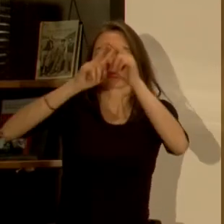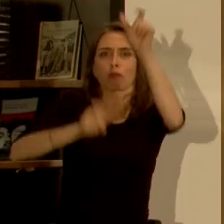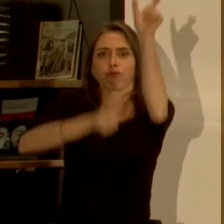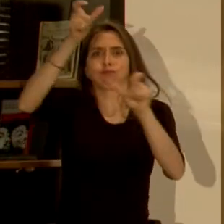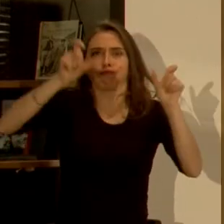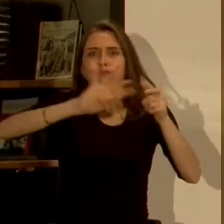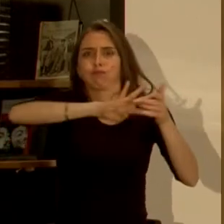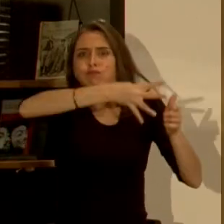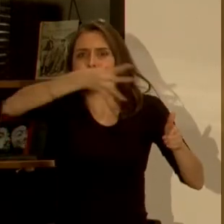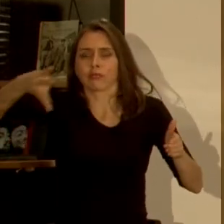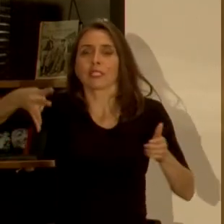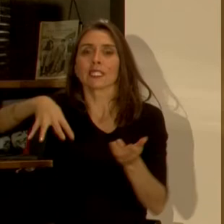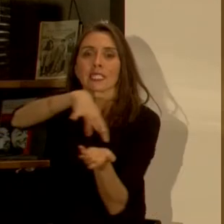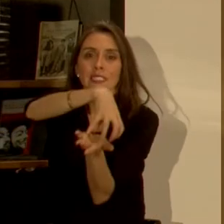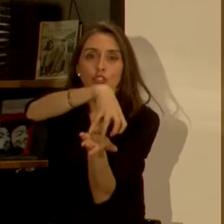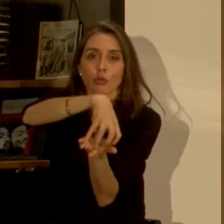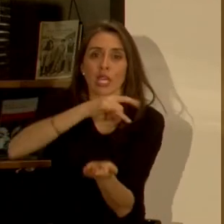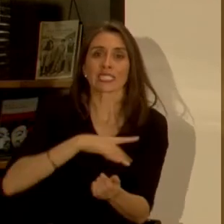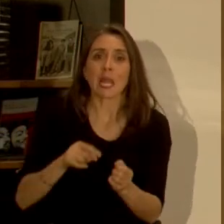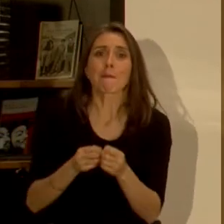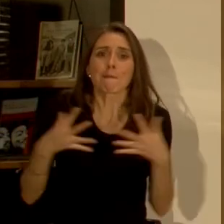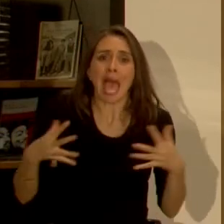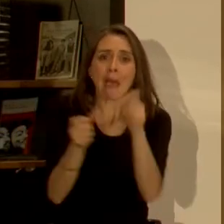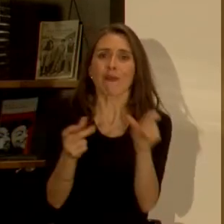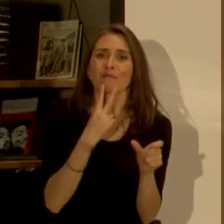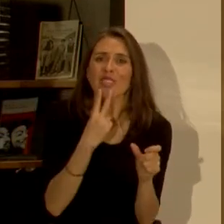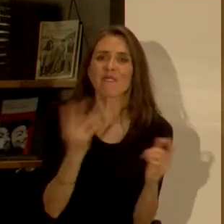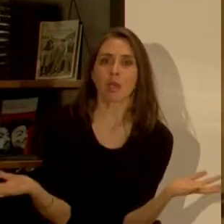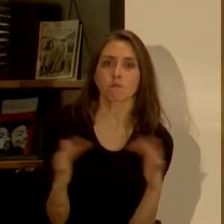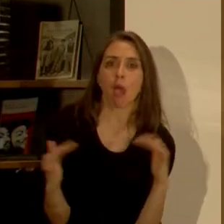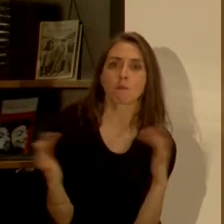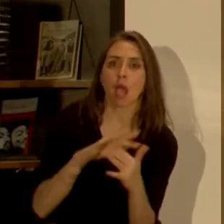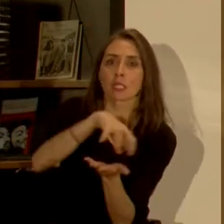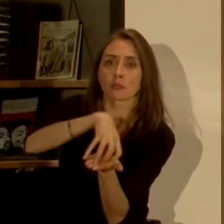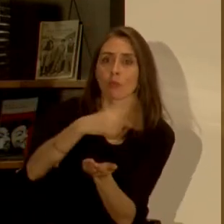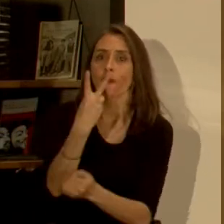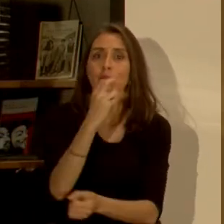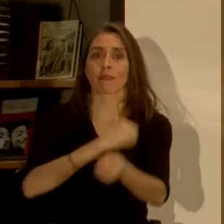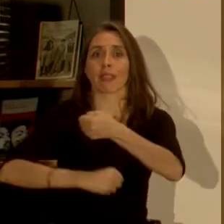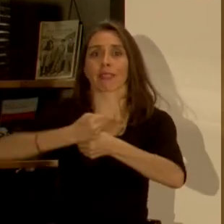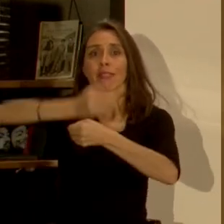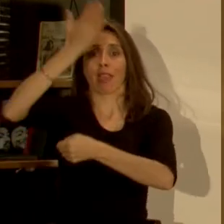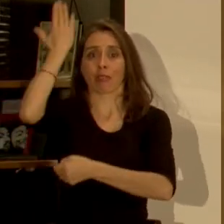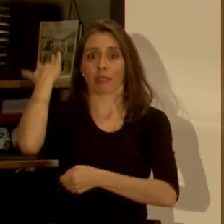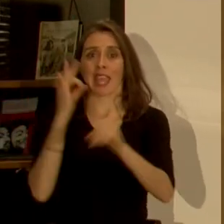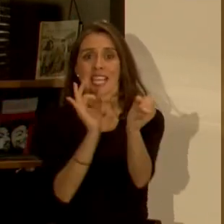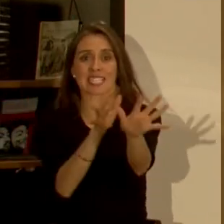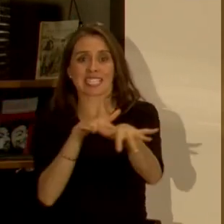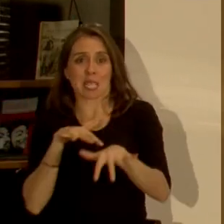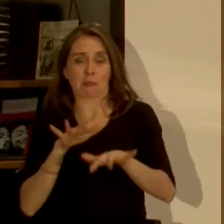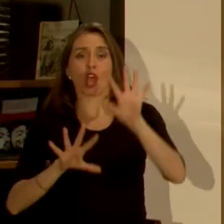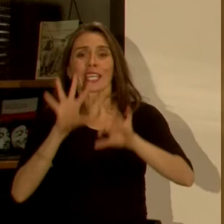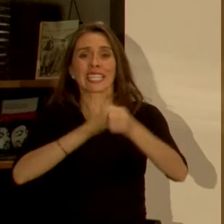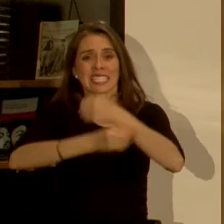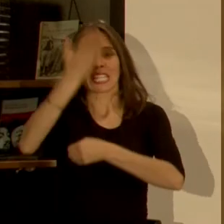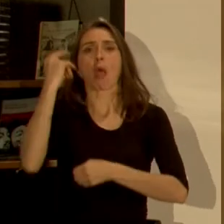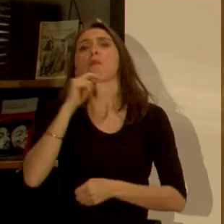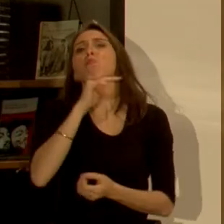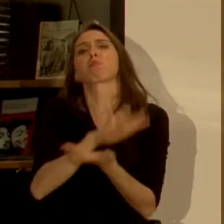Y se produce porque las ciudades chilenas están densificando. Si nosotros hubiéramos hecho este seminario hace 20 años, o hace 15,